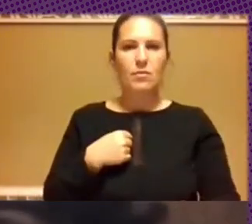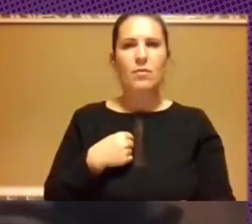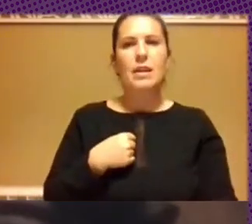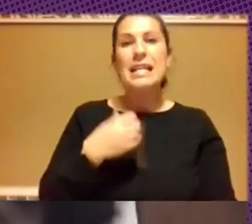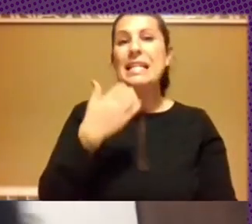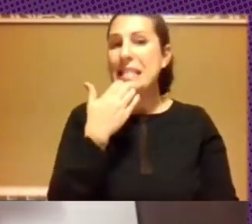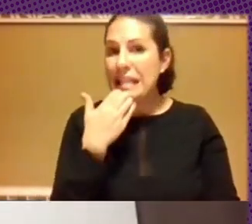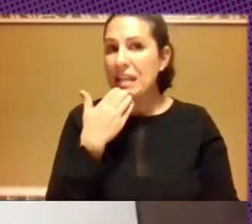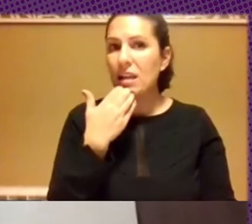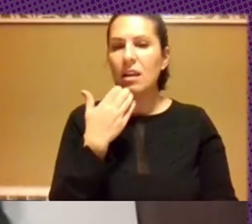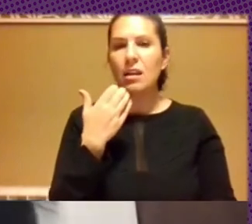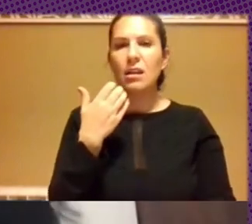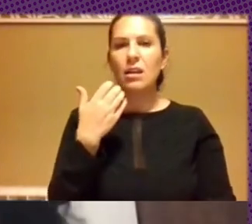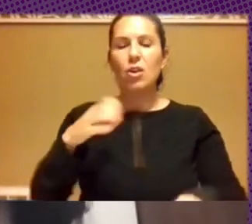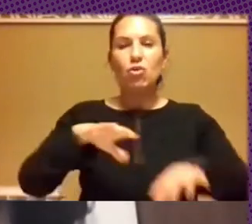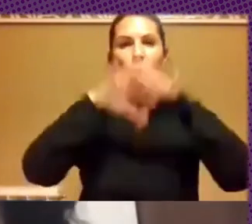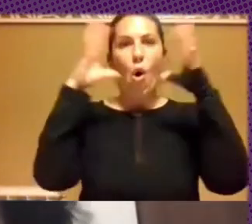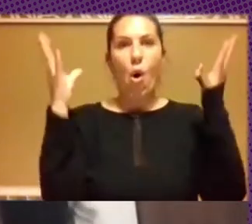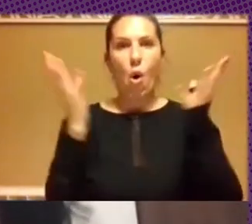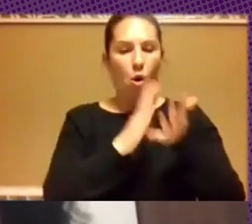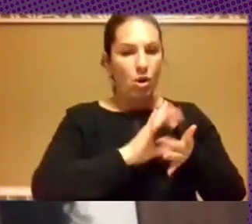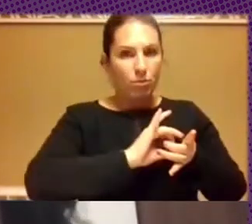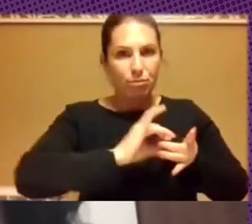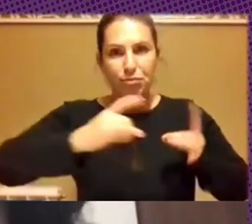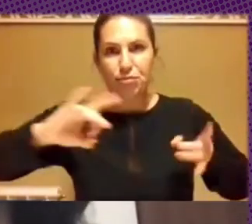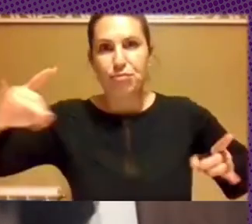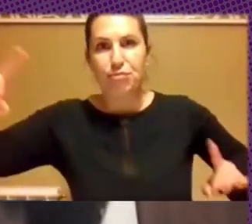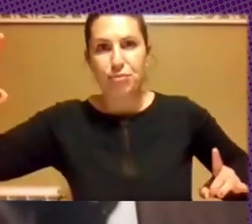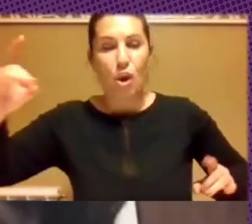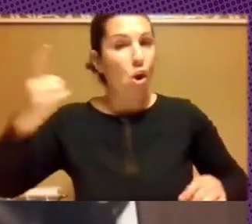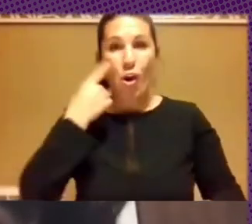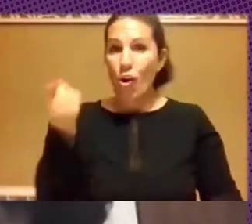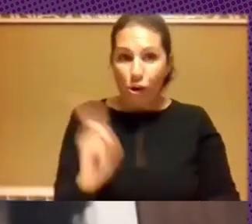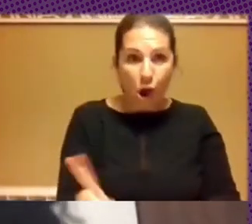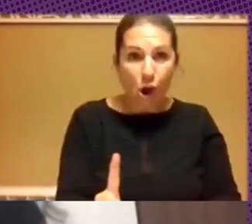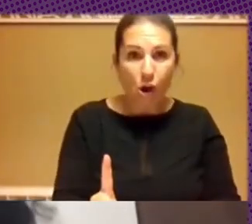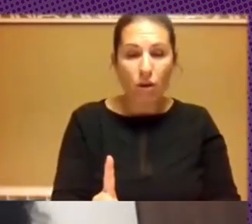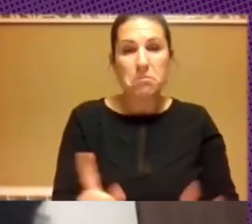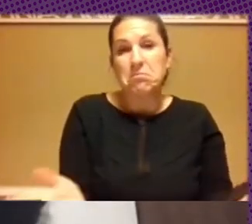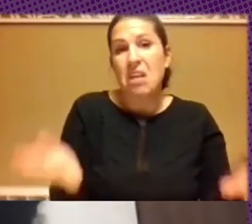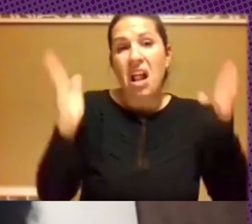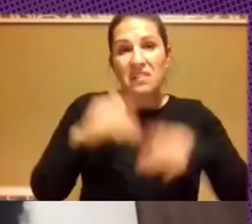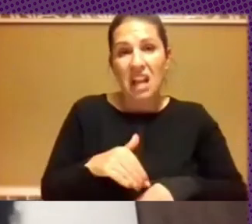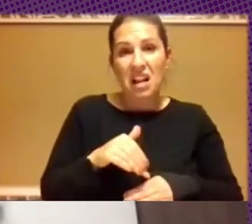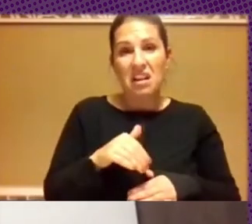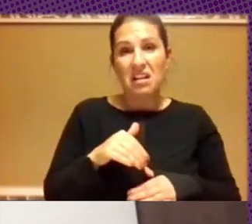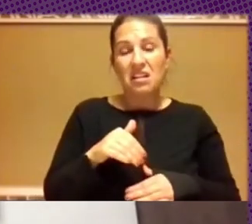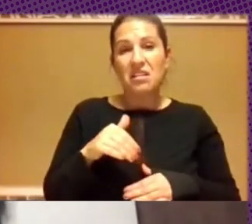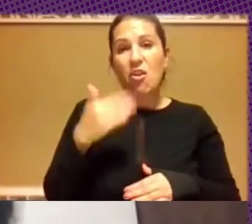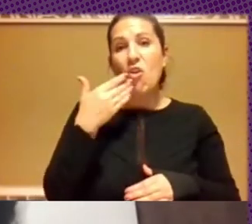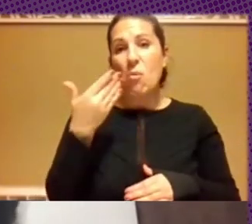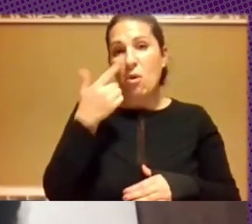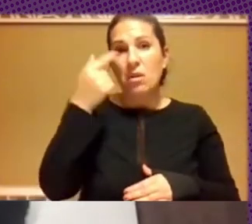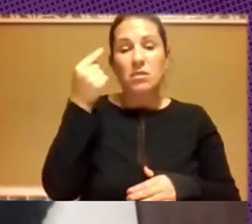se toma en cuenta todo el ciclo completo de la producción de la desinformación pues de nada sirve hacer fact checking que es